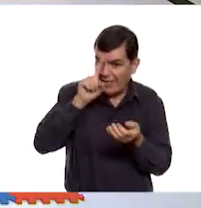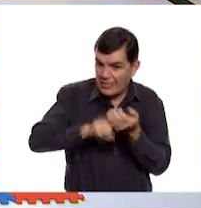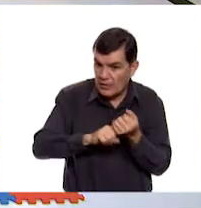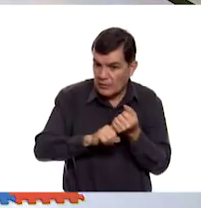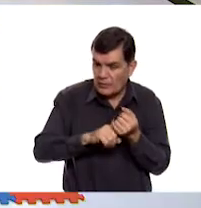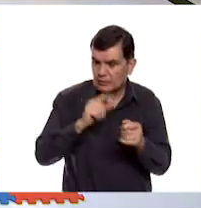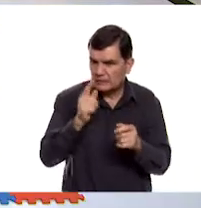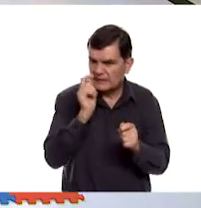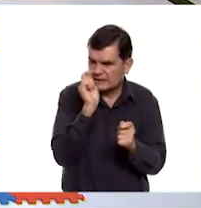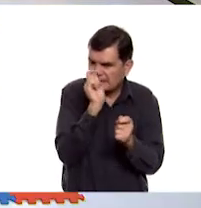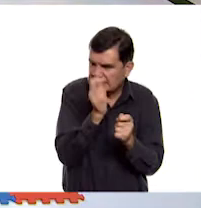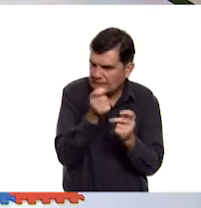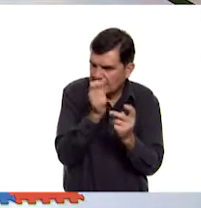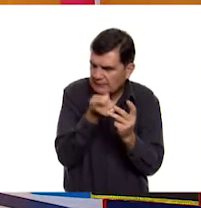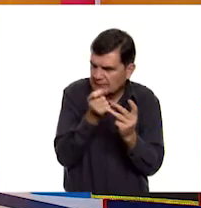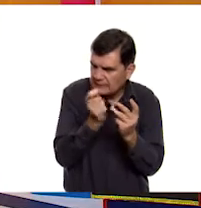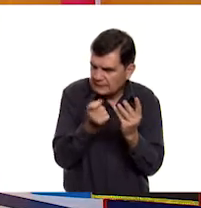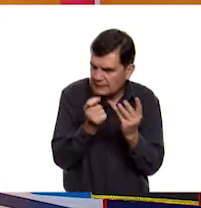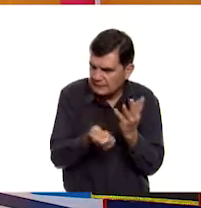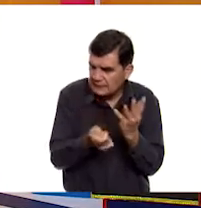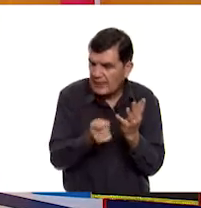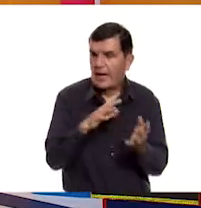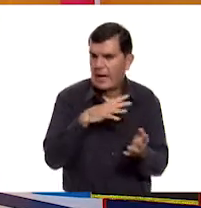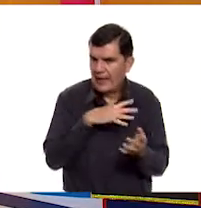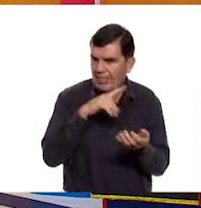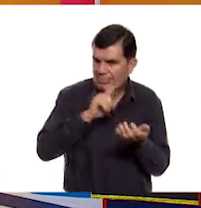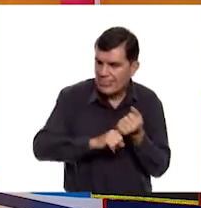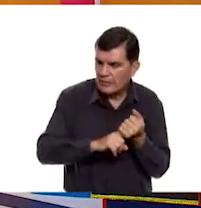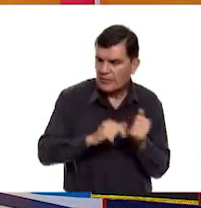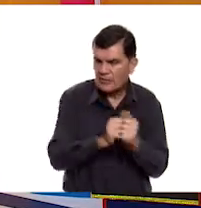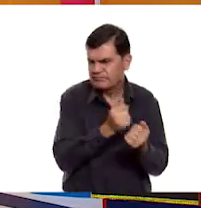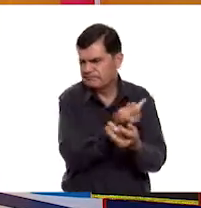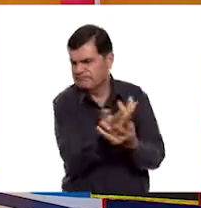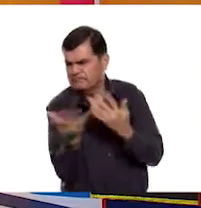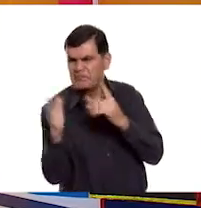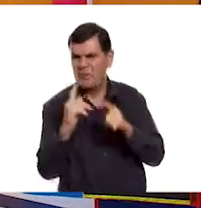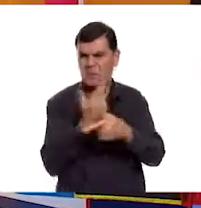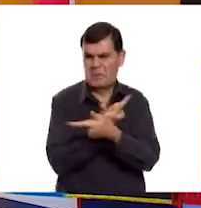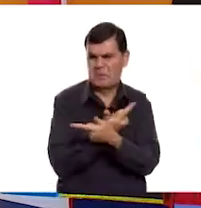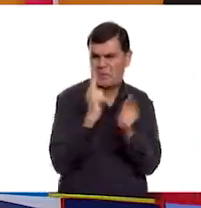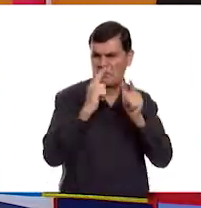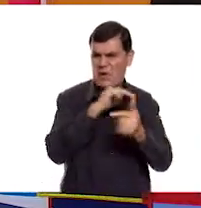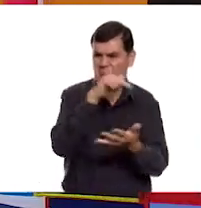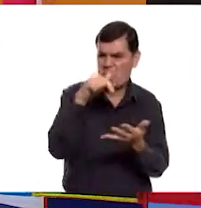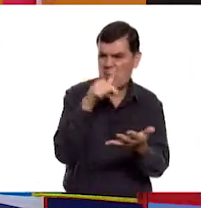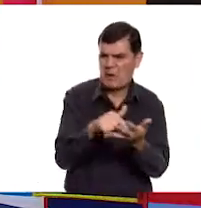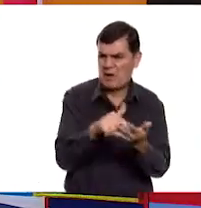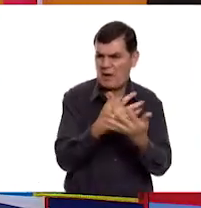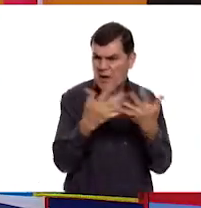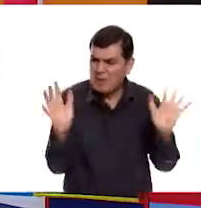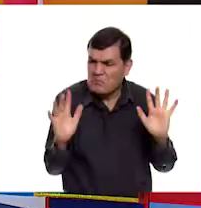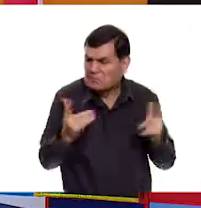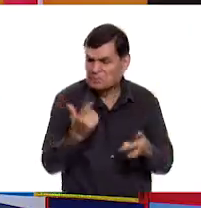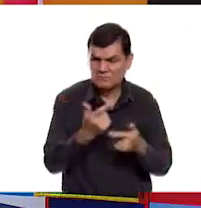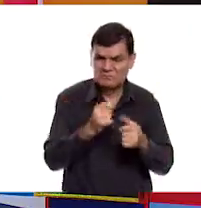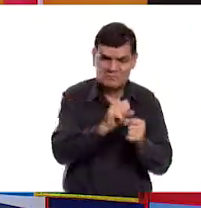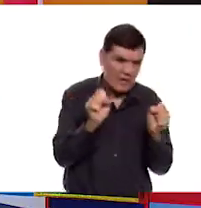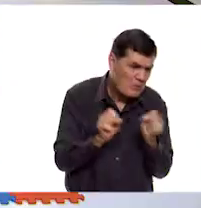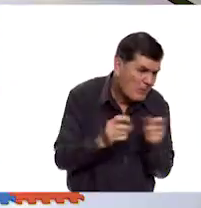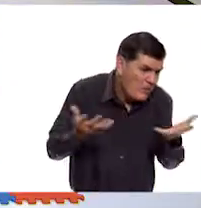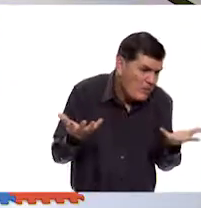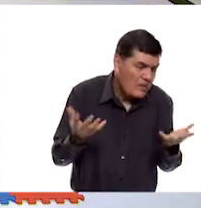tienen un significado. Y segundo, que lo puedes hacer en cualquier espacio, el que tú quieras. Un salón de clases,